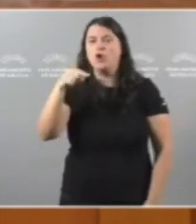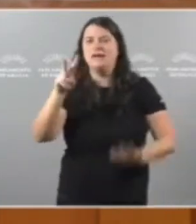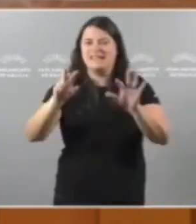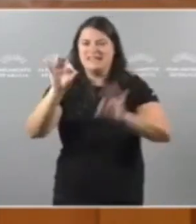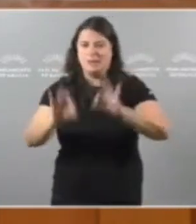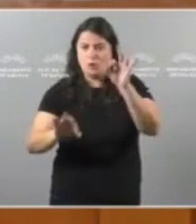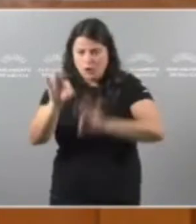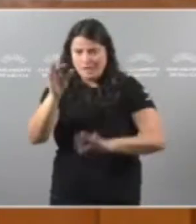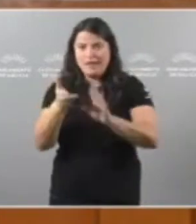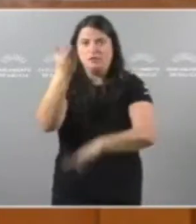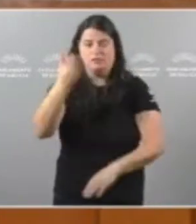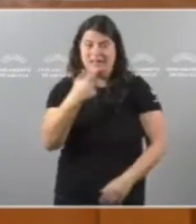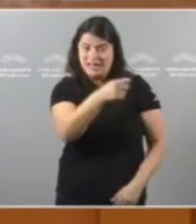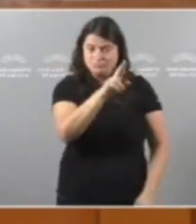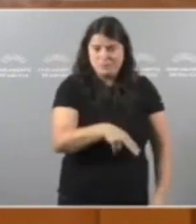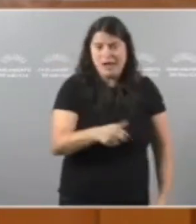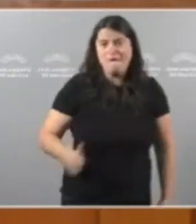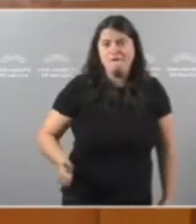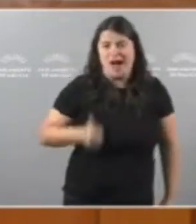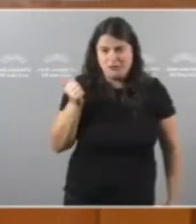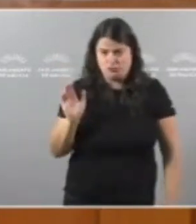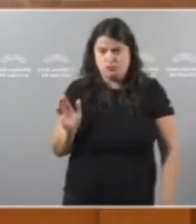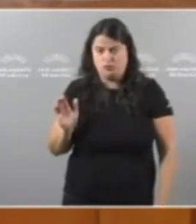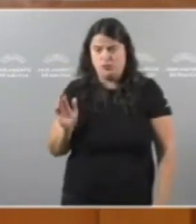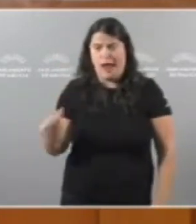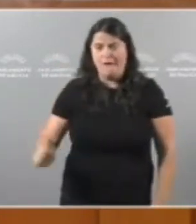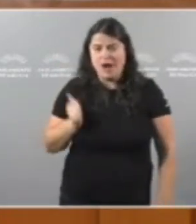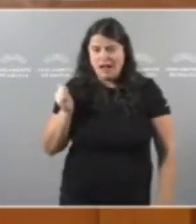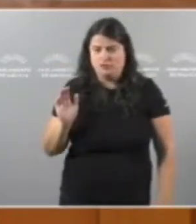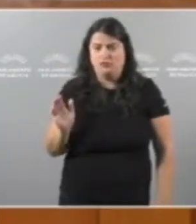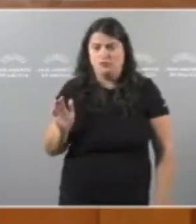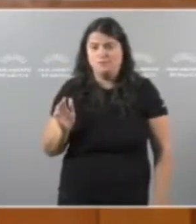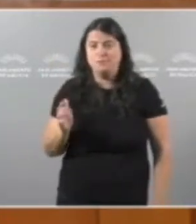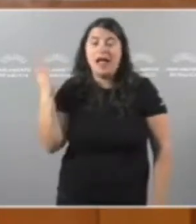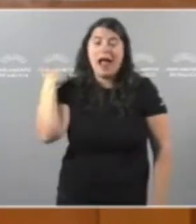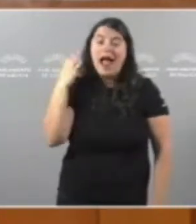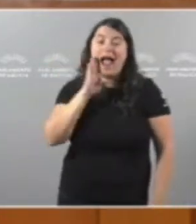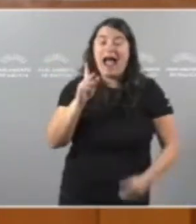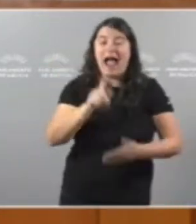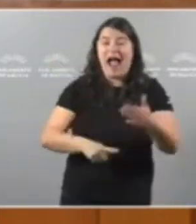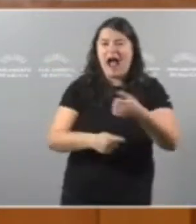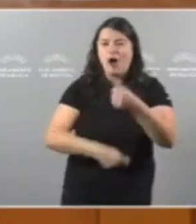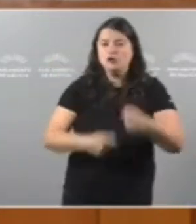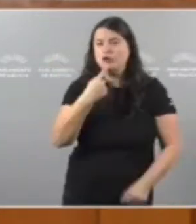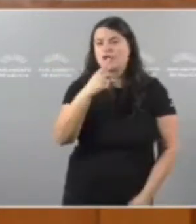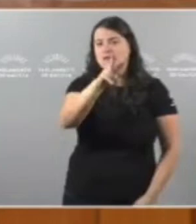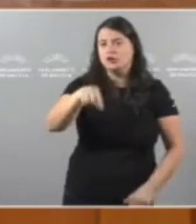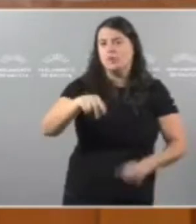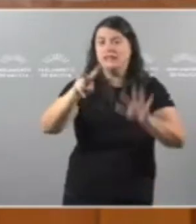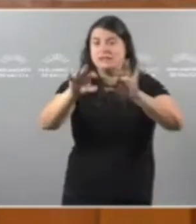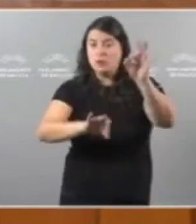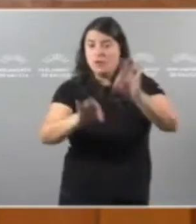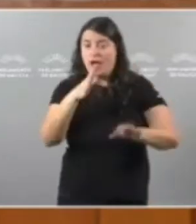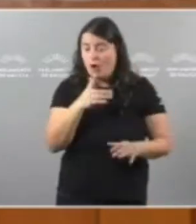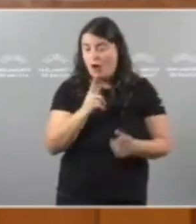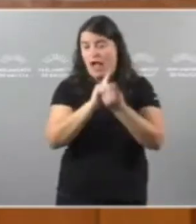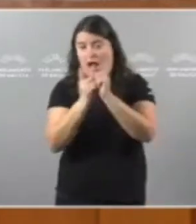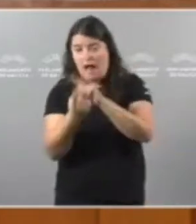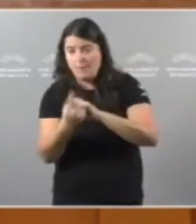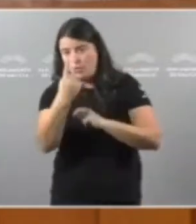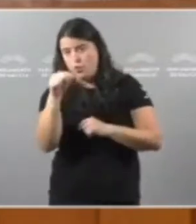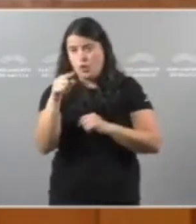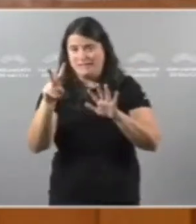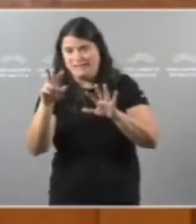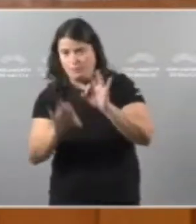E é falso Para empezar Bueno, vostedes decían en agosto Que iba a ser o 2,7% Pero é que fíxese